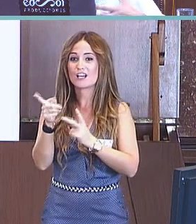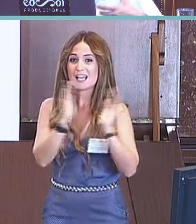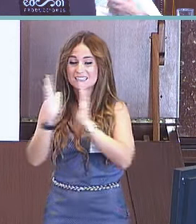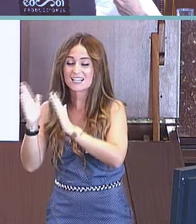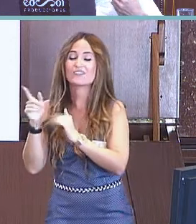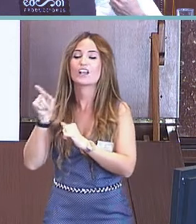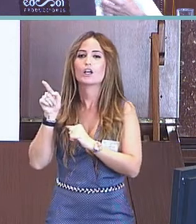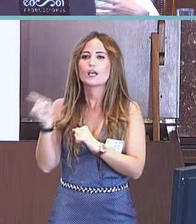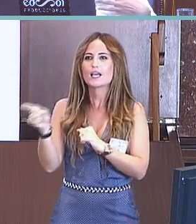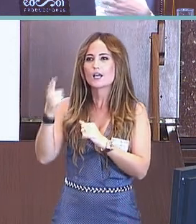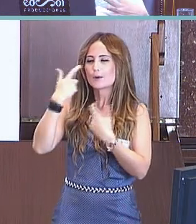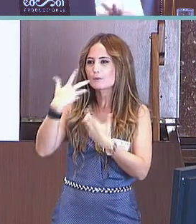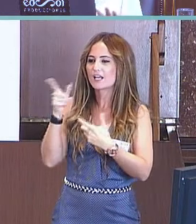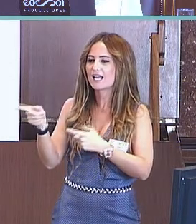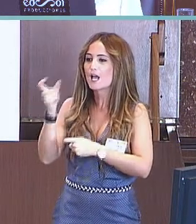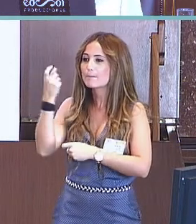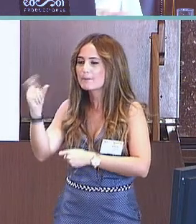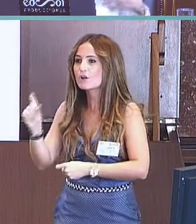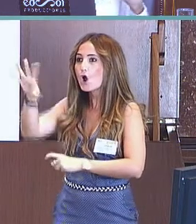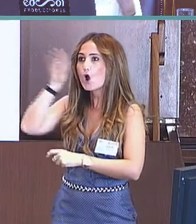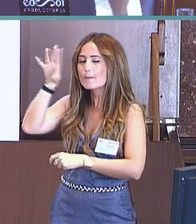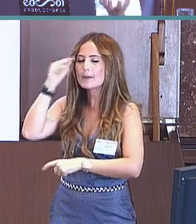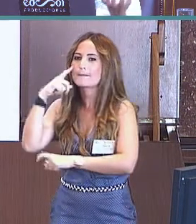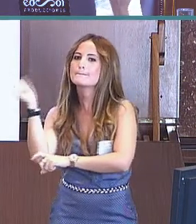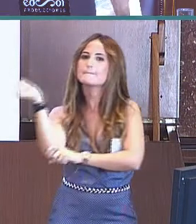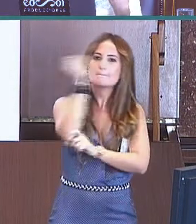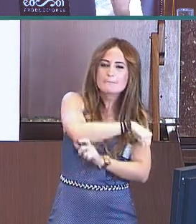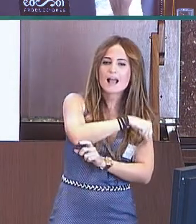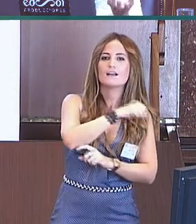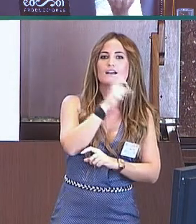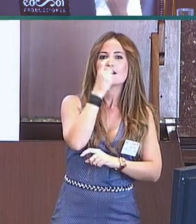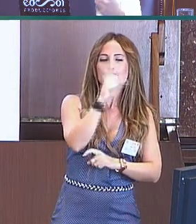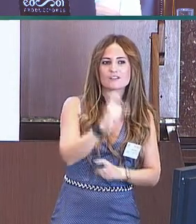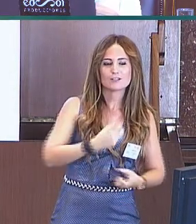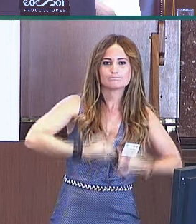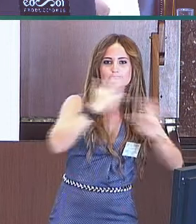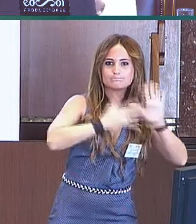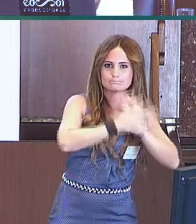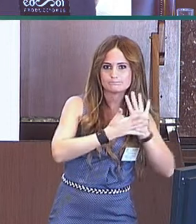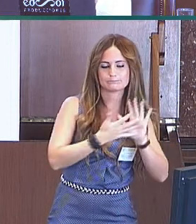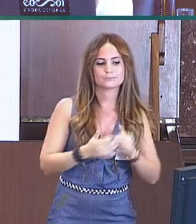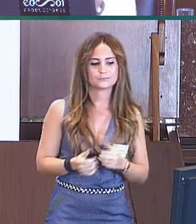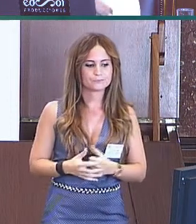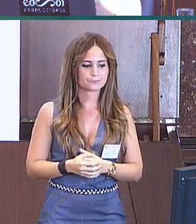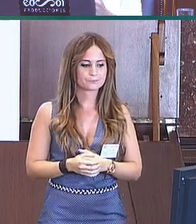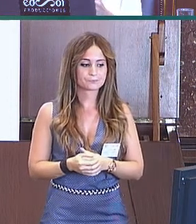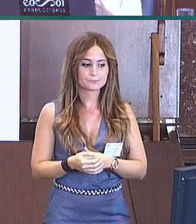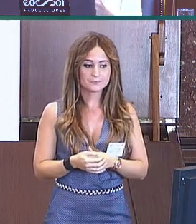diferencias significativas en relación a que se comprenden más signos de los que realmente se producen.